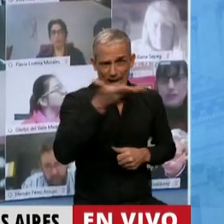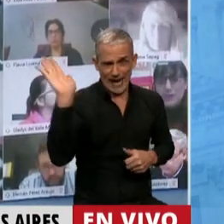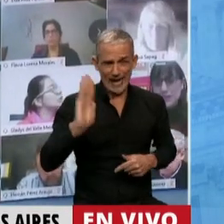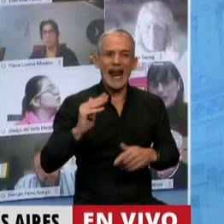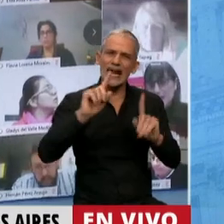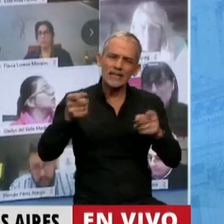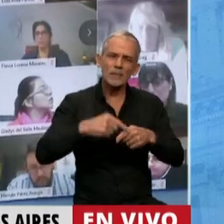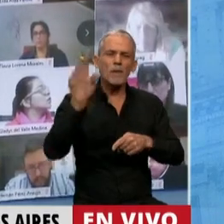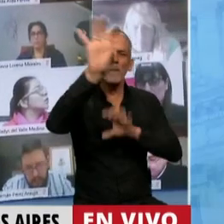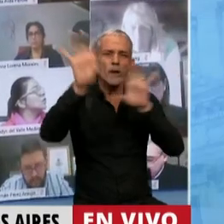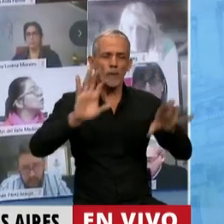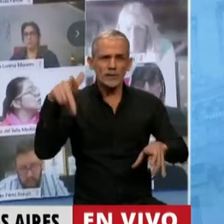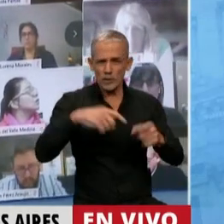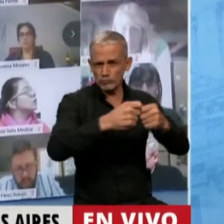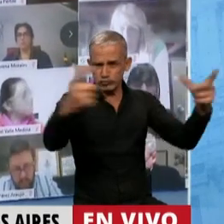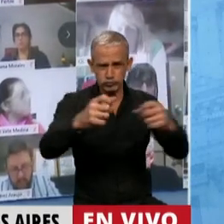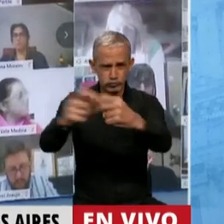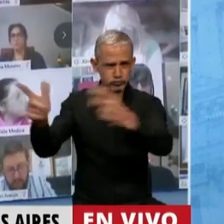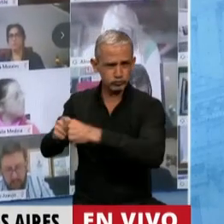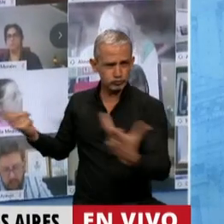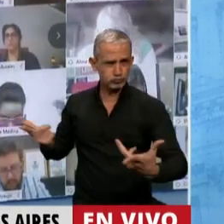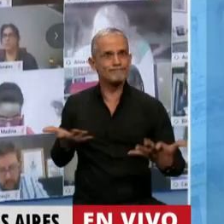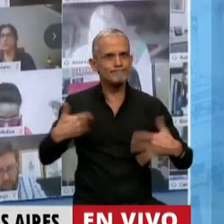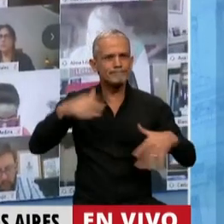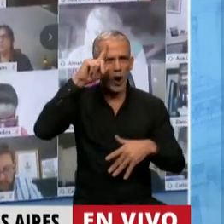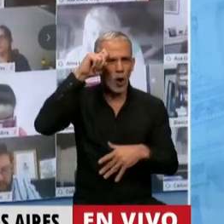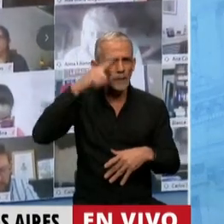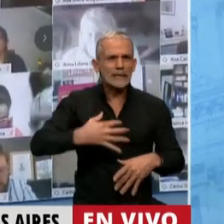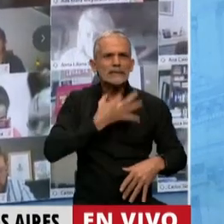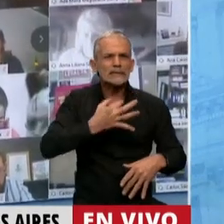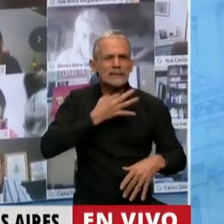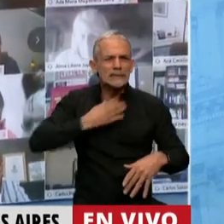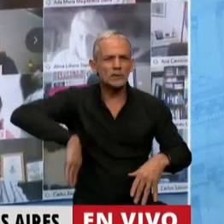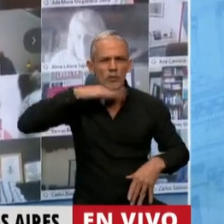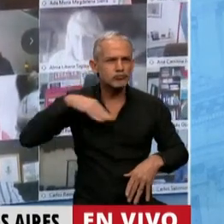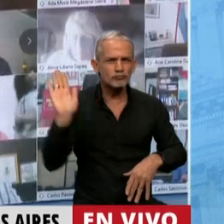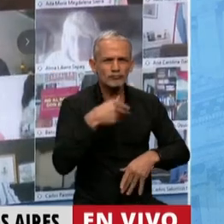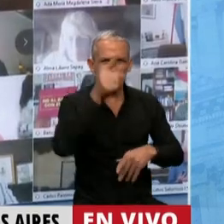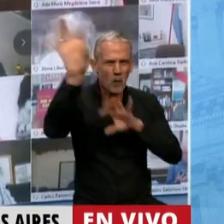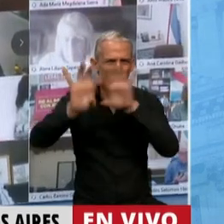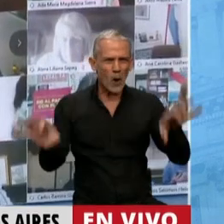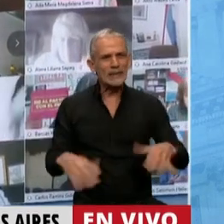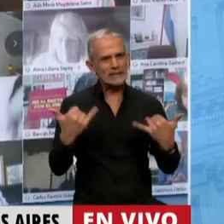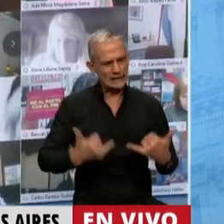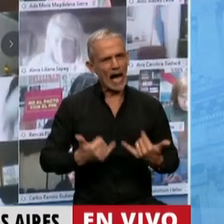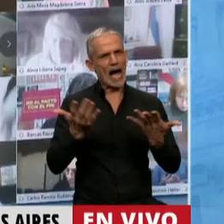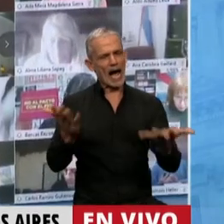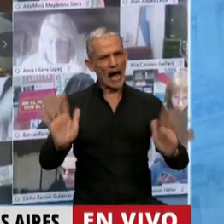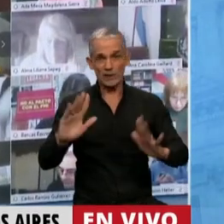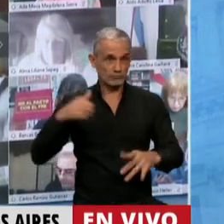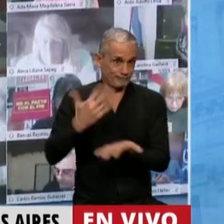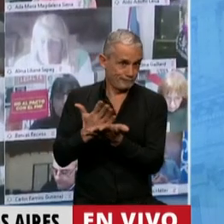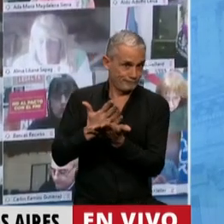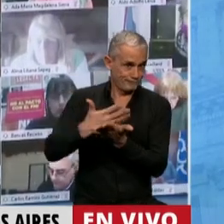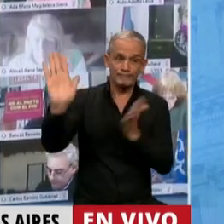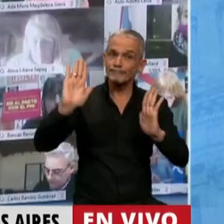provincias donde hoy está estallando el sistema hospitalario. Por eso nosotros rechazamos